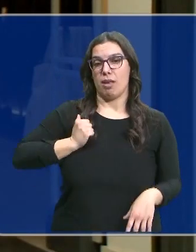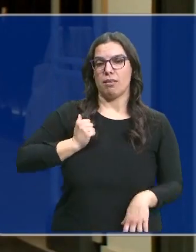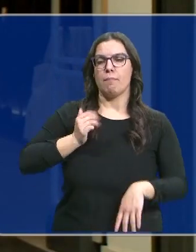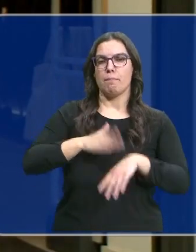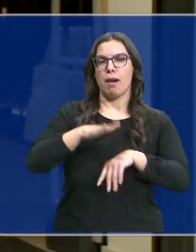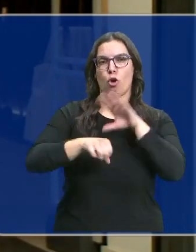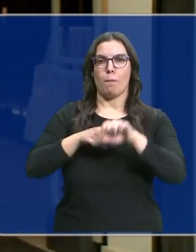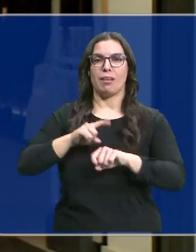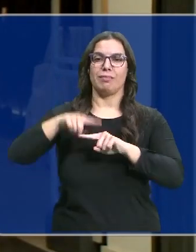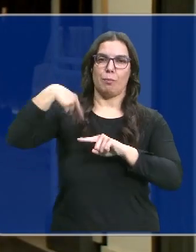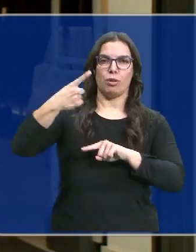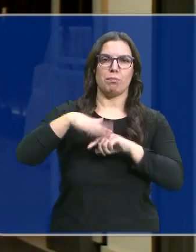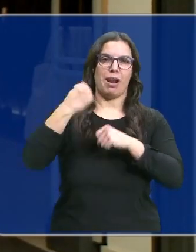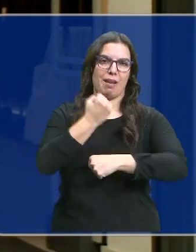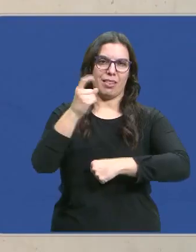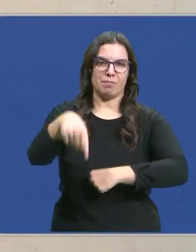para hacer sus compras navideñas.